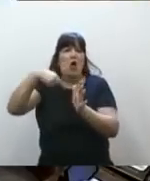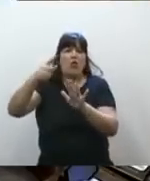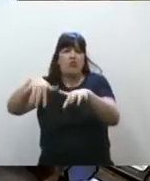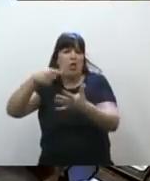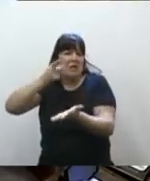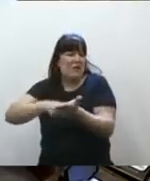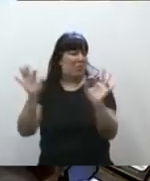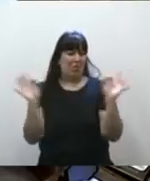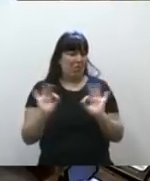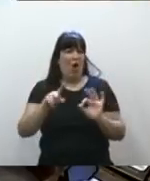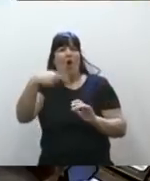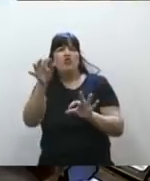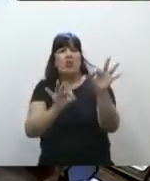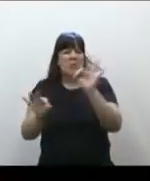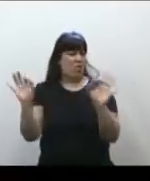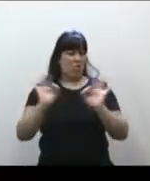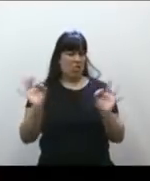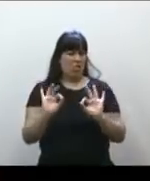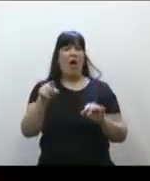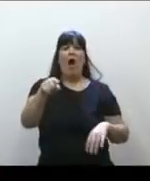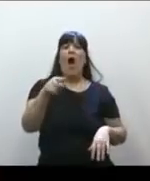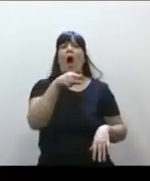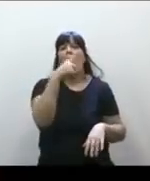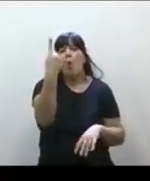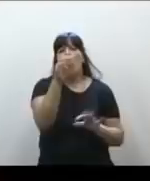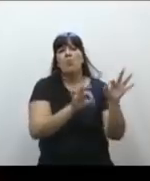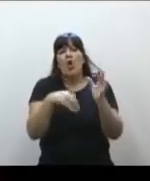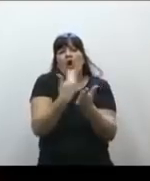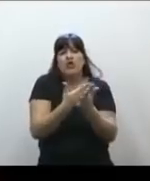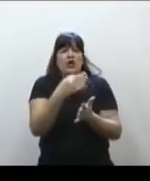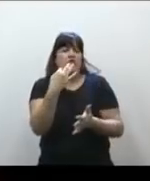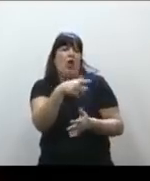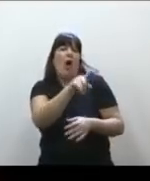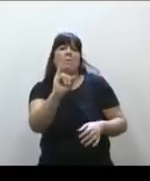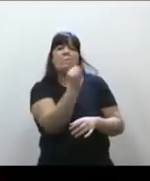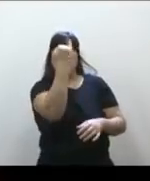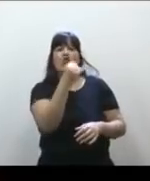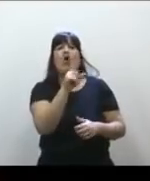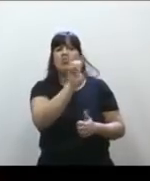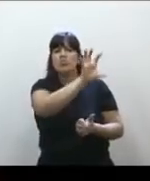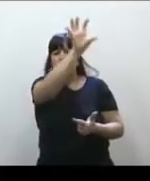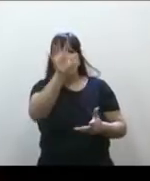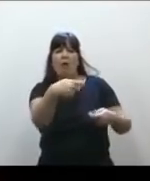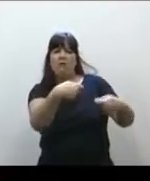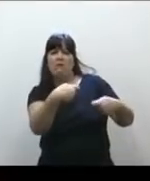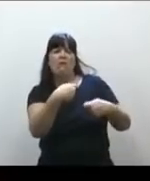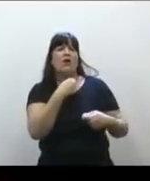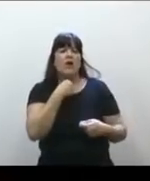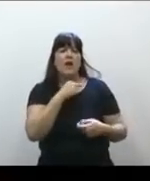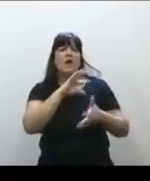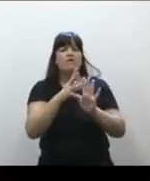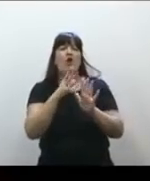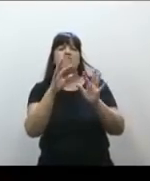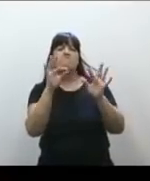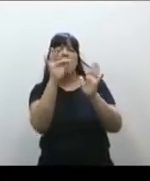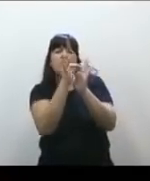otro proyecto, no del que hubiera podido ser mejor y que con muy buena voluntad de muchos lugares intentaron de encontrar puntos